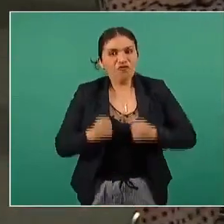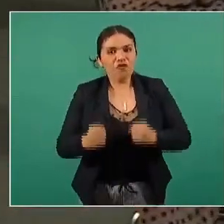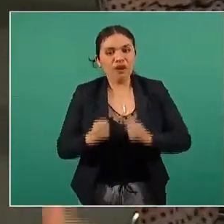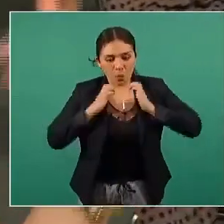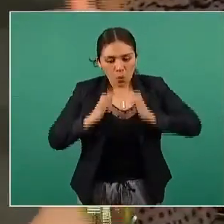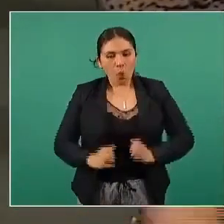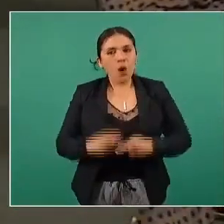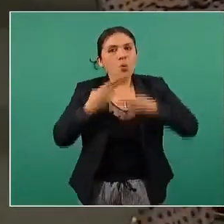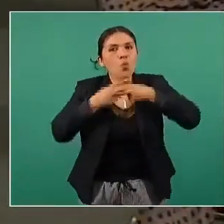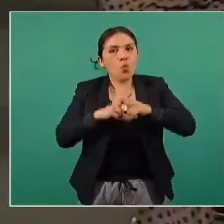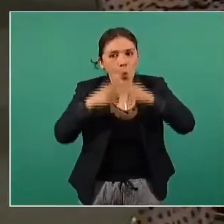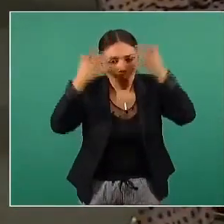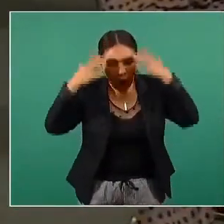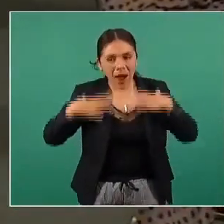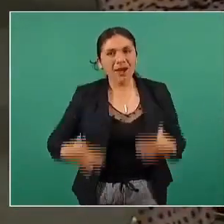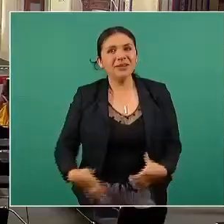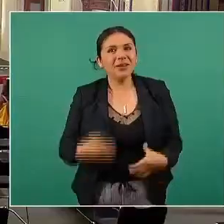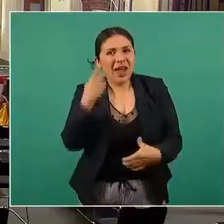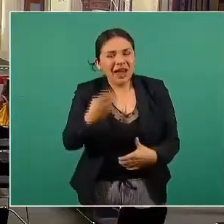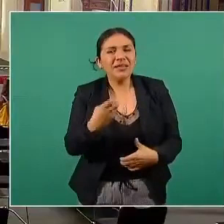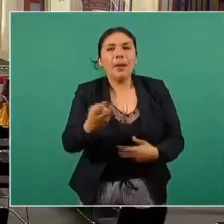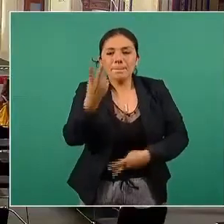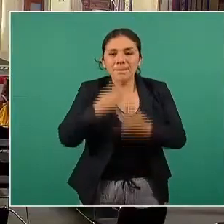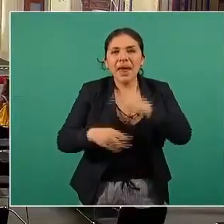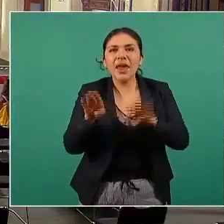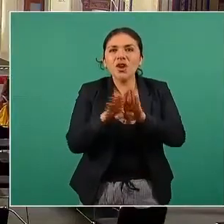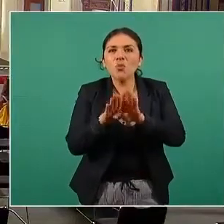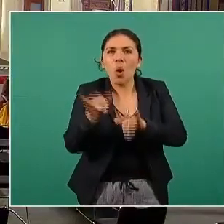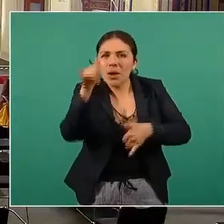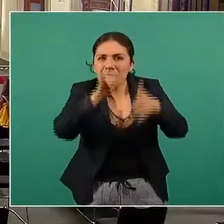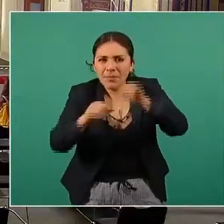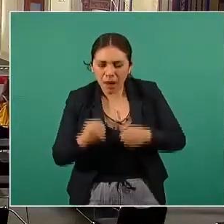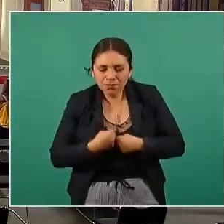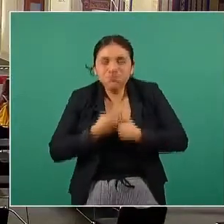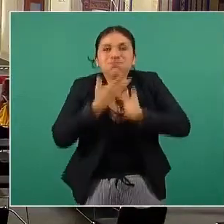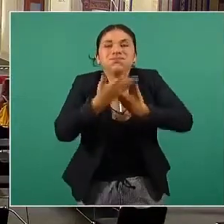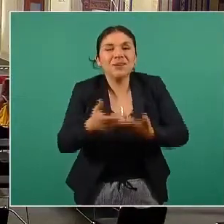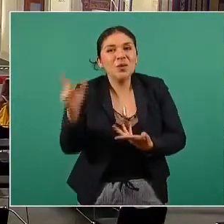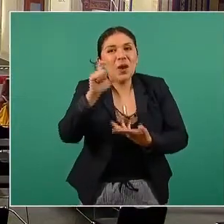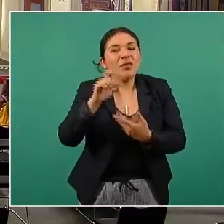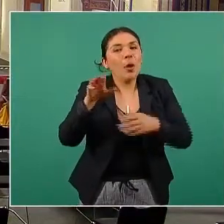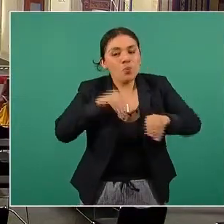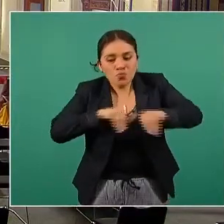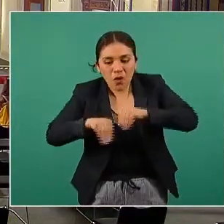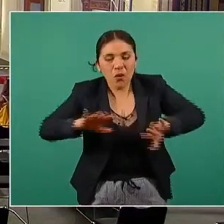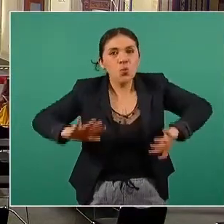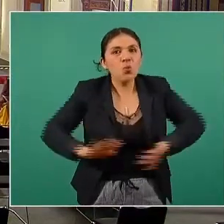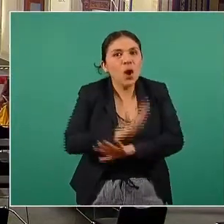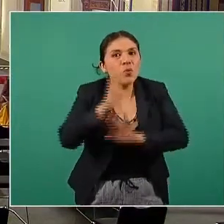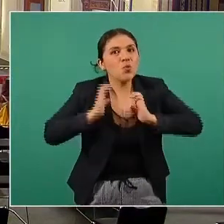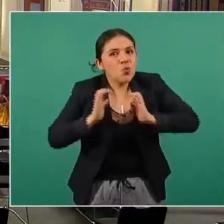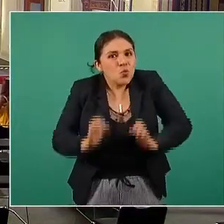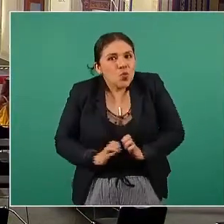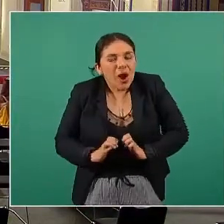esqueleto estos elementos químicos que se liberan con cada segundo de movilidad cómo empieza a cambiarse la entrada de